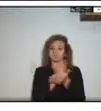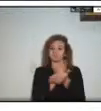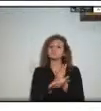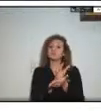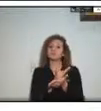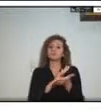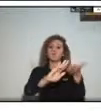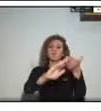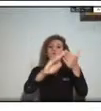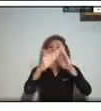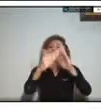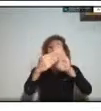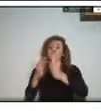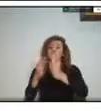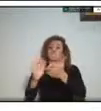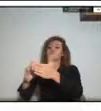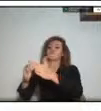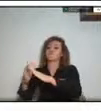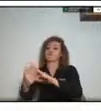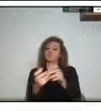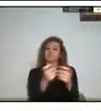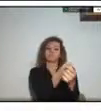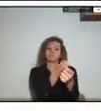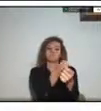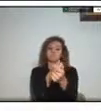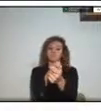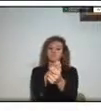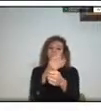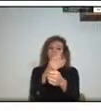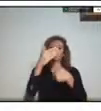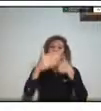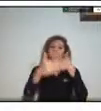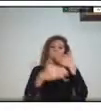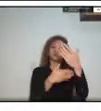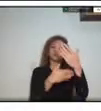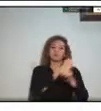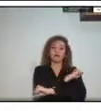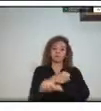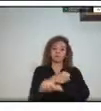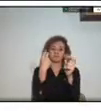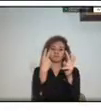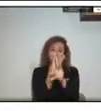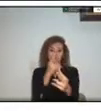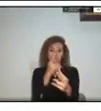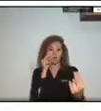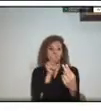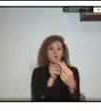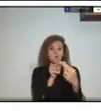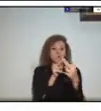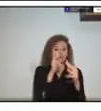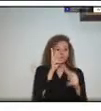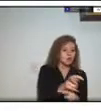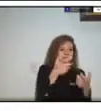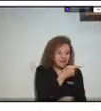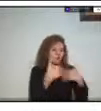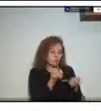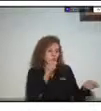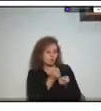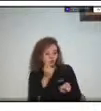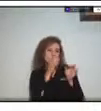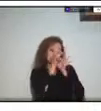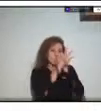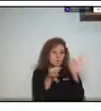todo nuestro proceso de gestión de riesgo entiéndase como conocimiento reducción del riesgo y manejo del desastre entonces hacemos unos